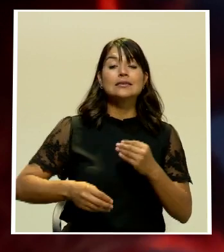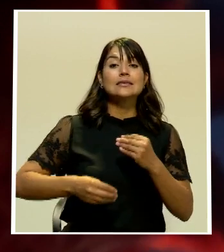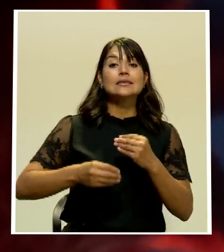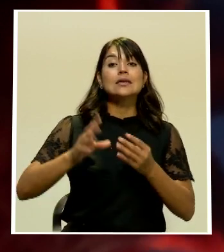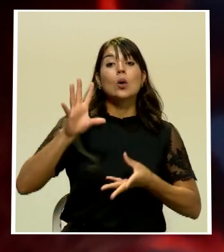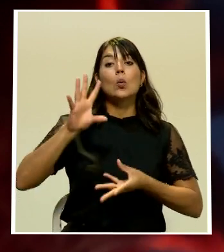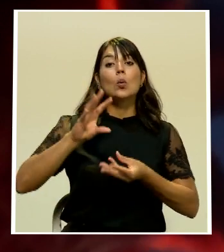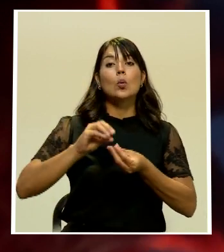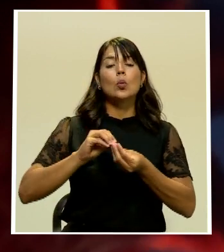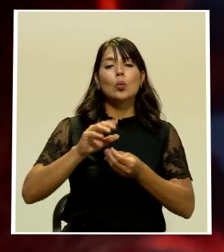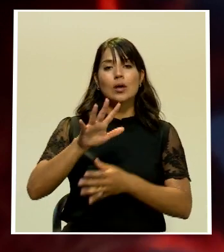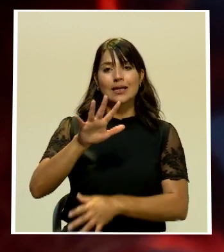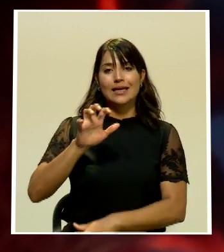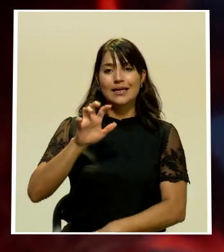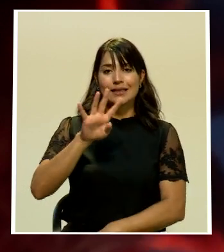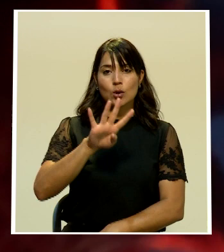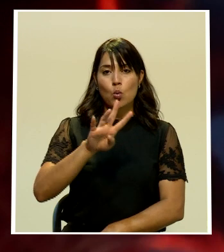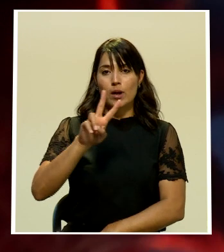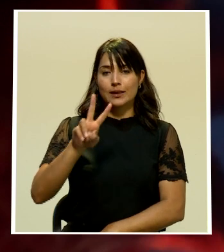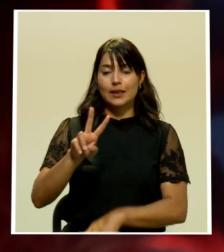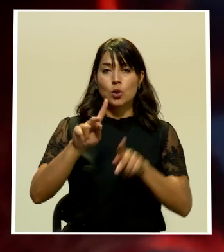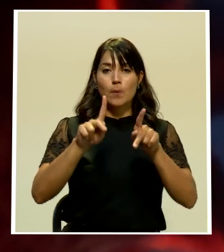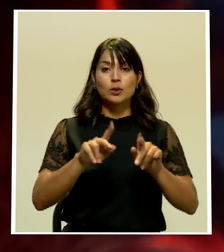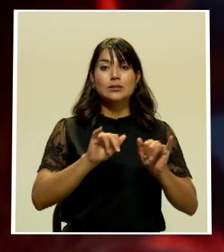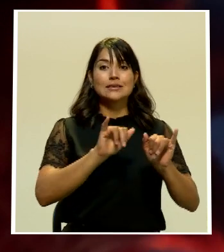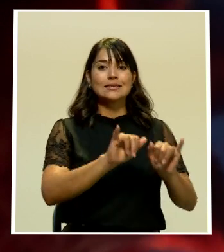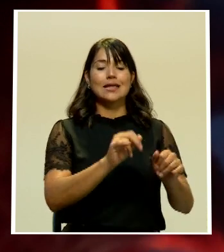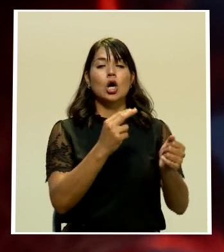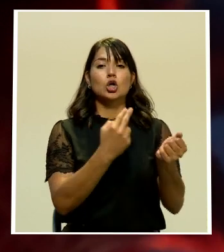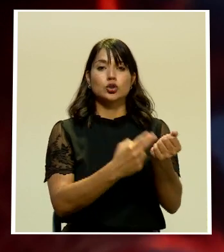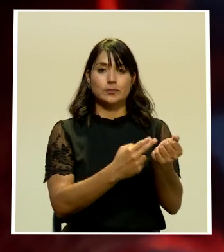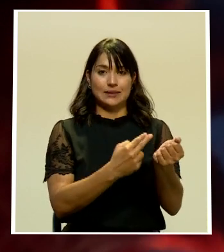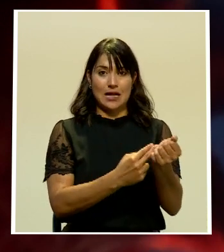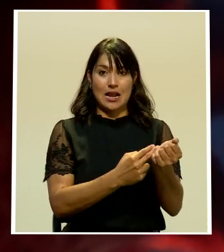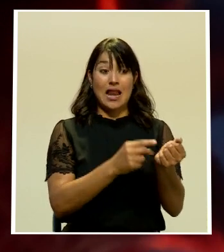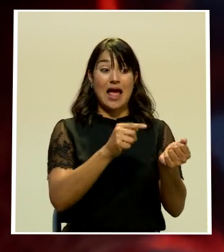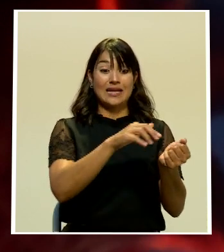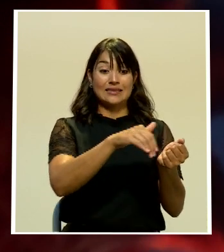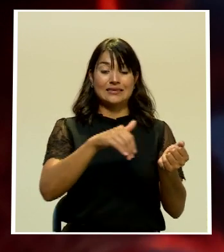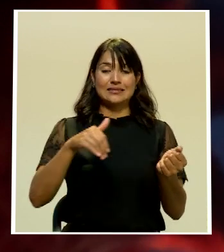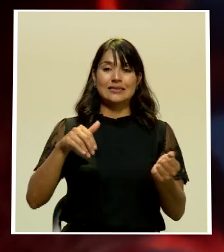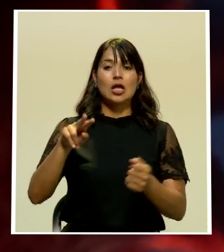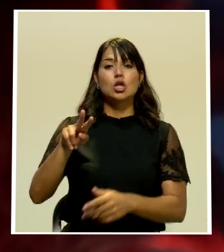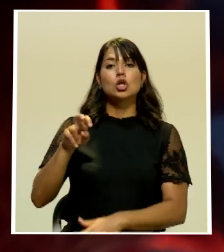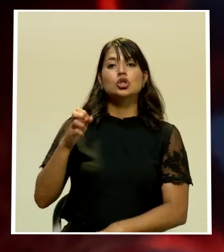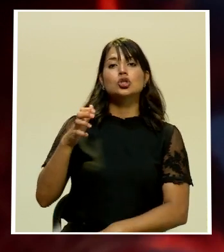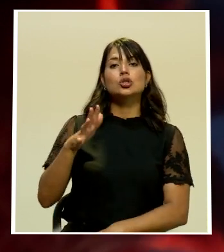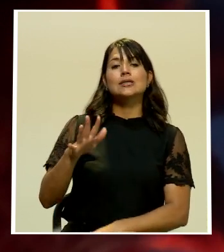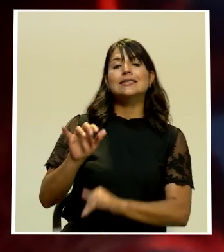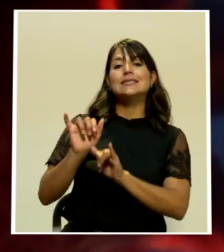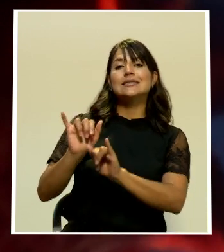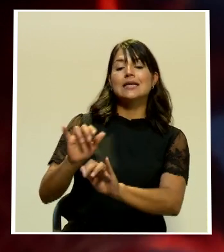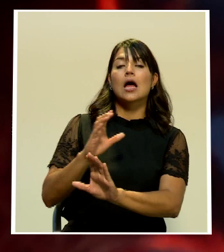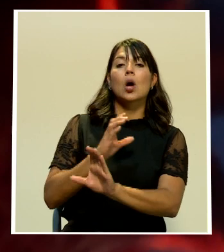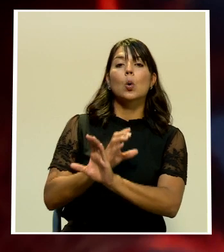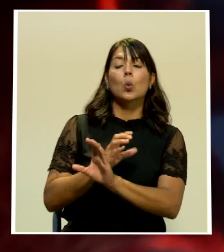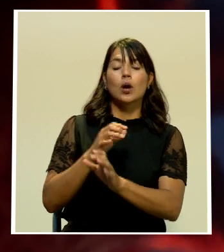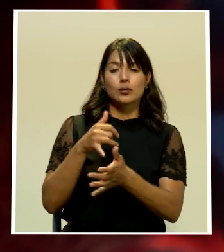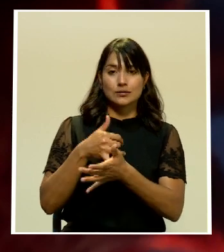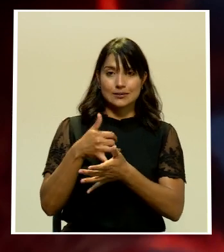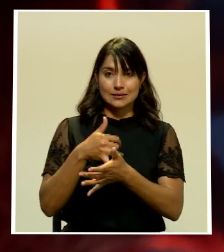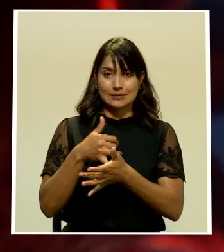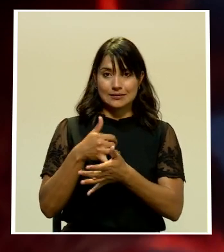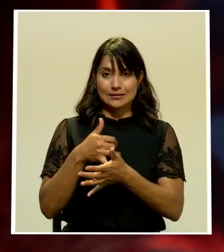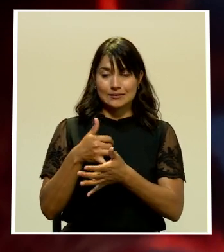542 personas hospitalizadas de las cuales 215 requieren de cuidados